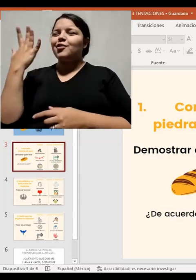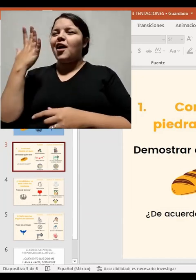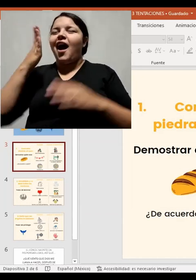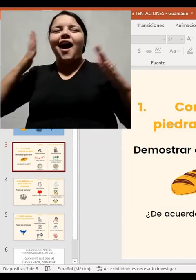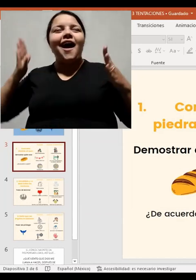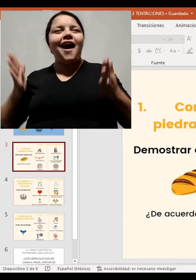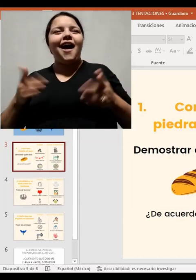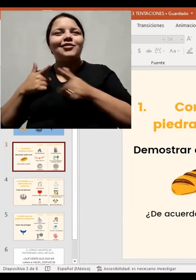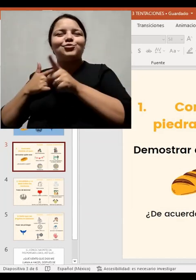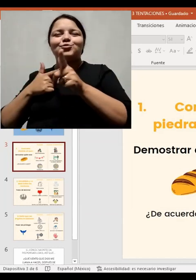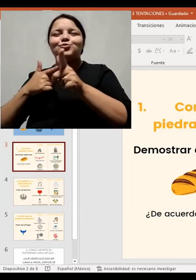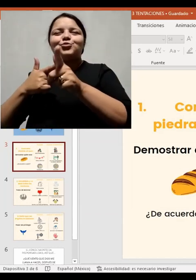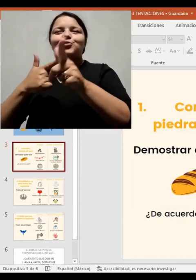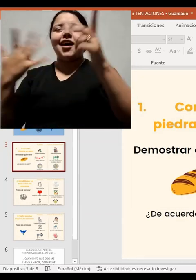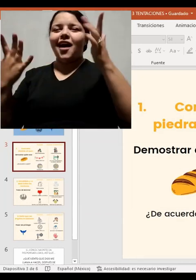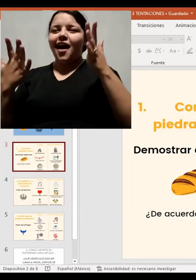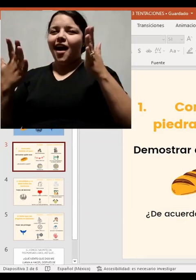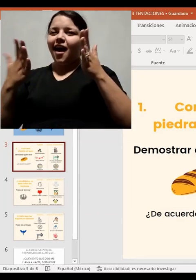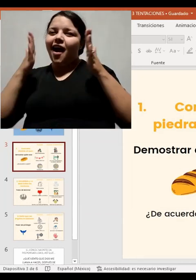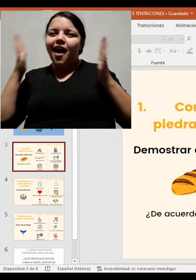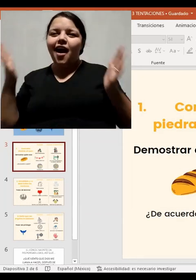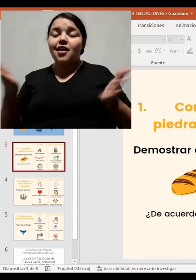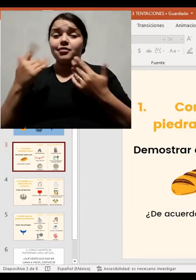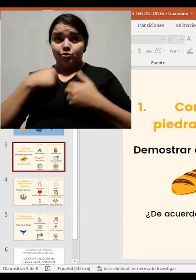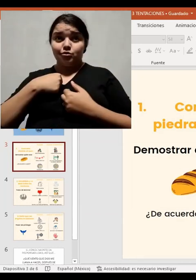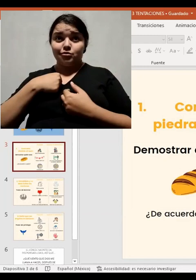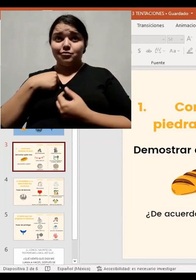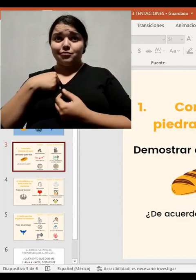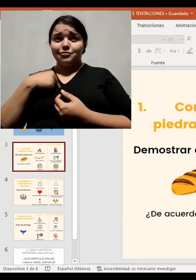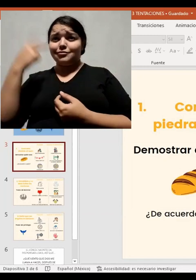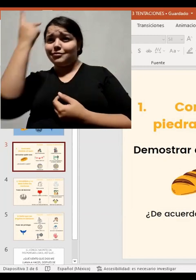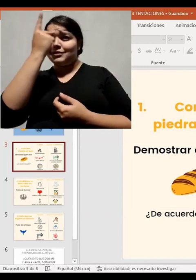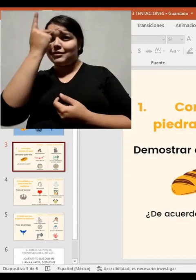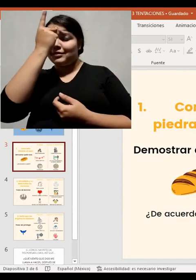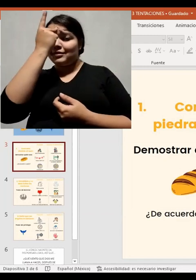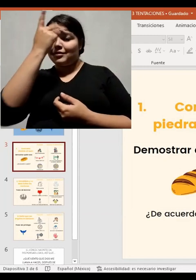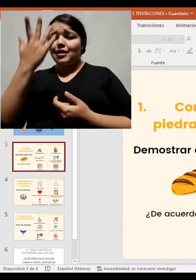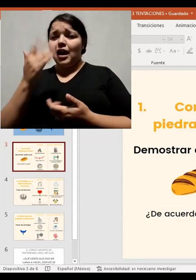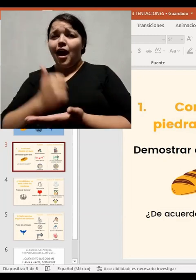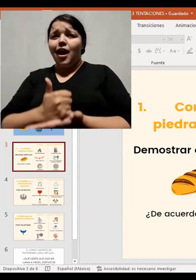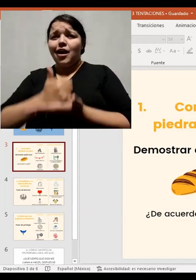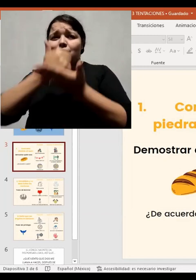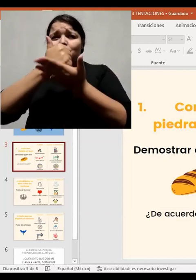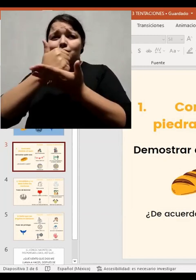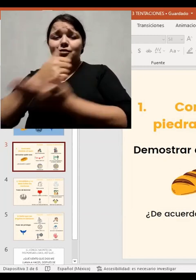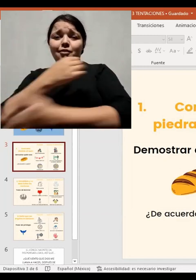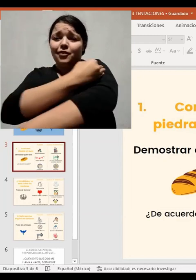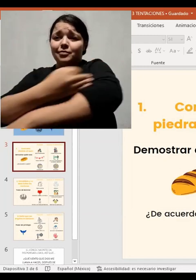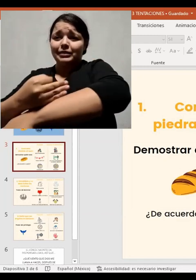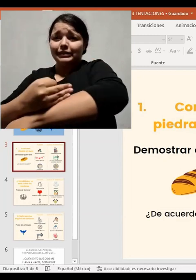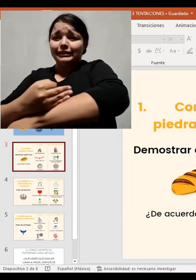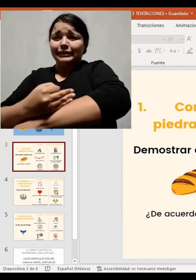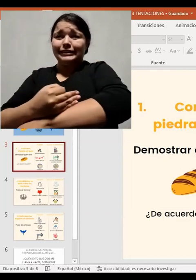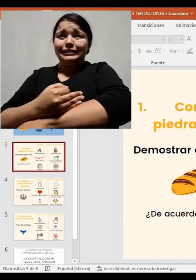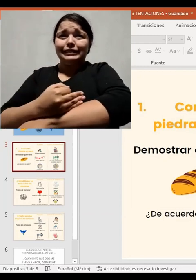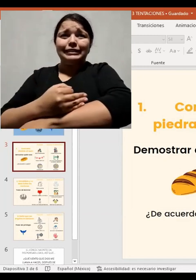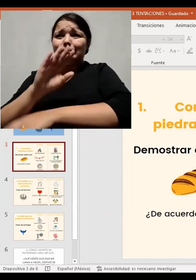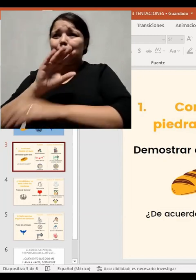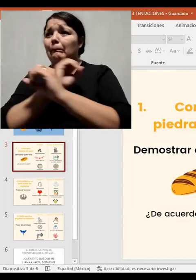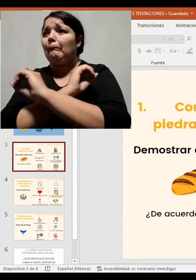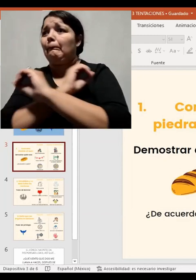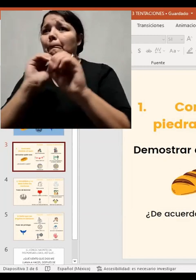pero, miren, yo soy psicóloga, terapeuta familiar, atiendo parejas, y no se parecen en nada.